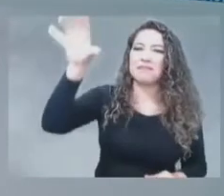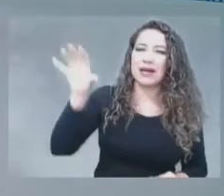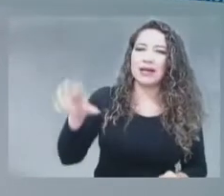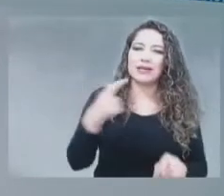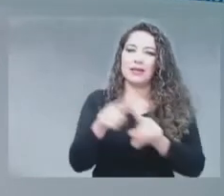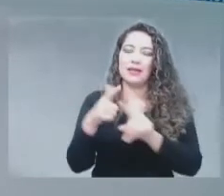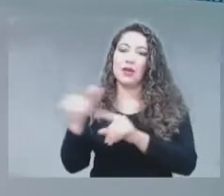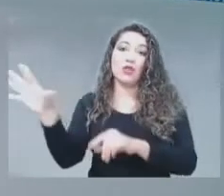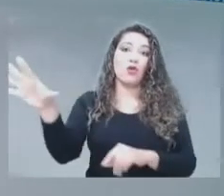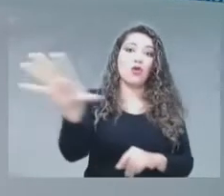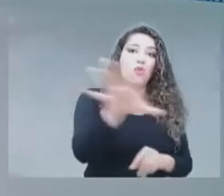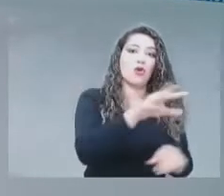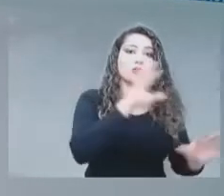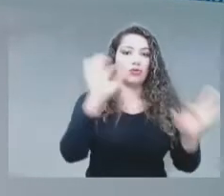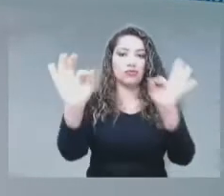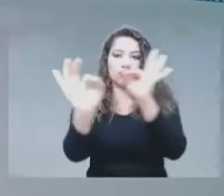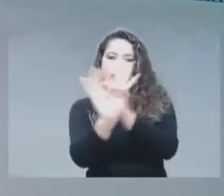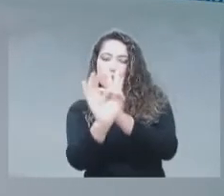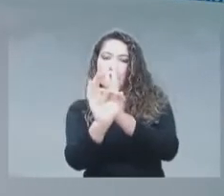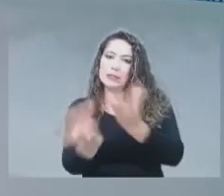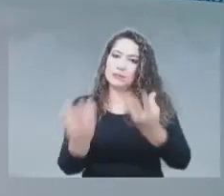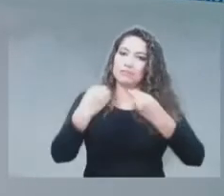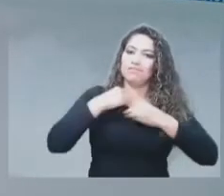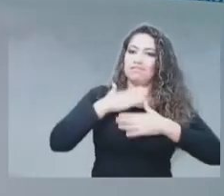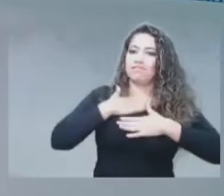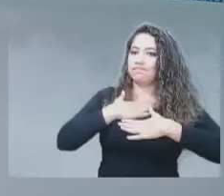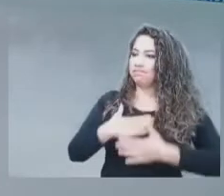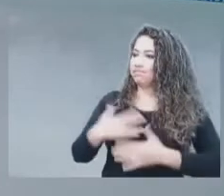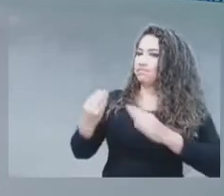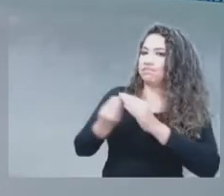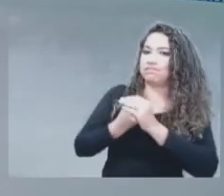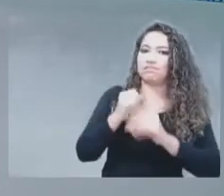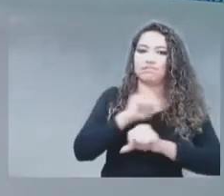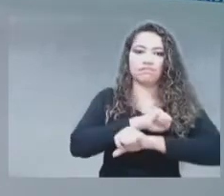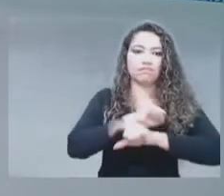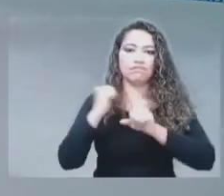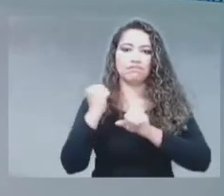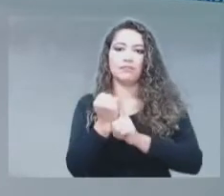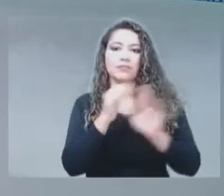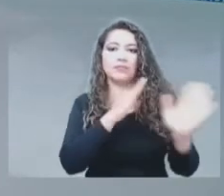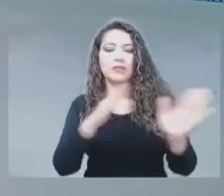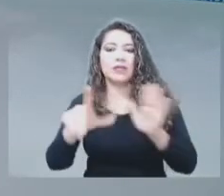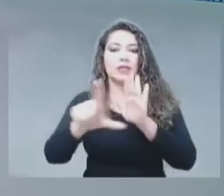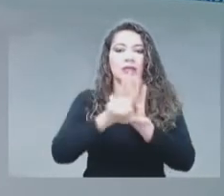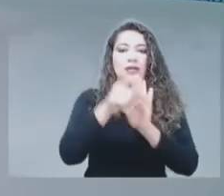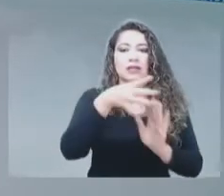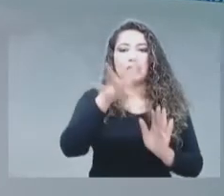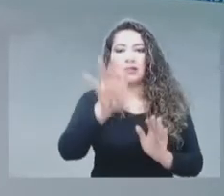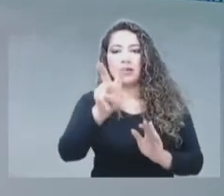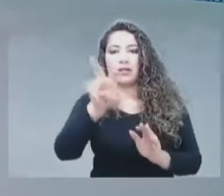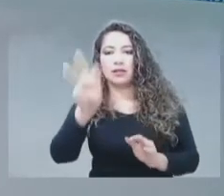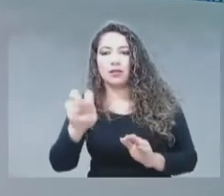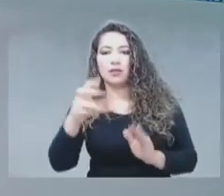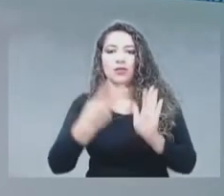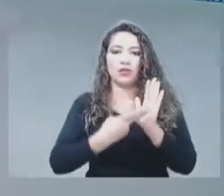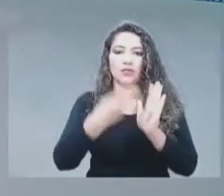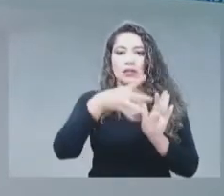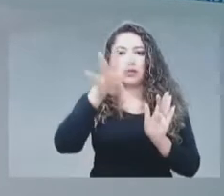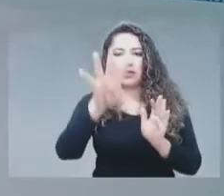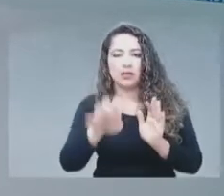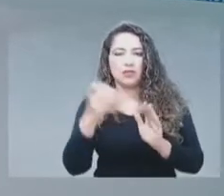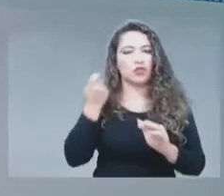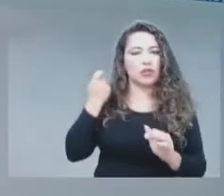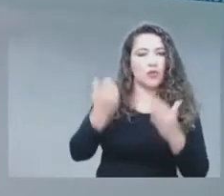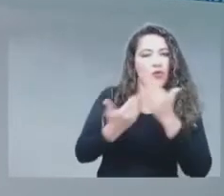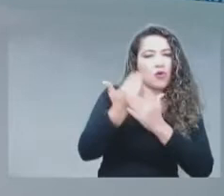el bienestar, maximización del bienestar social. Hoy en día, la ley 1978-2019, la ley reciente de modernización de las TIC